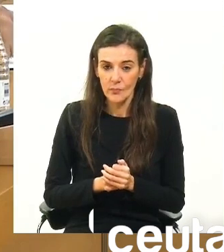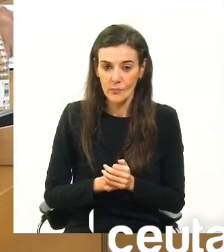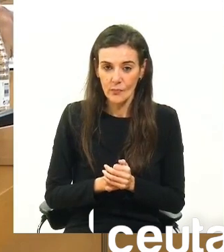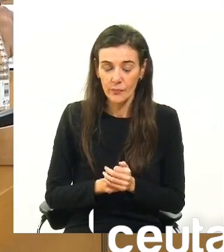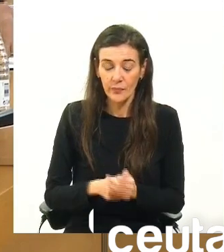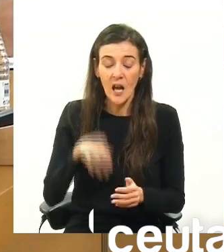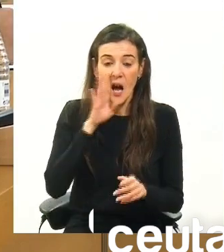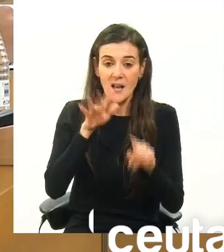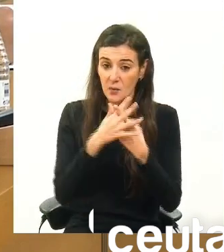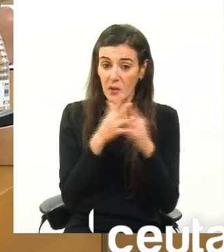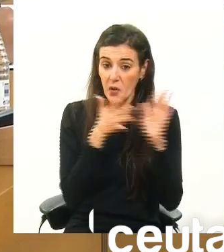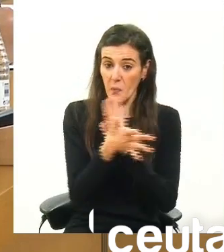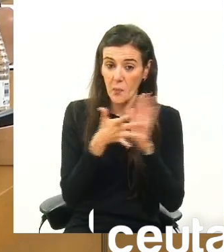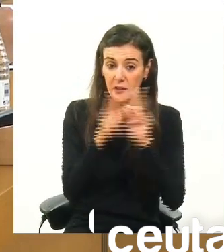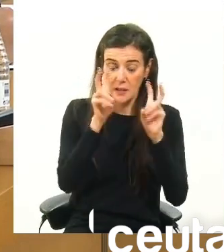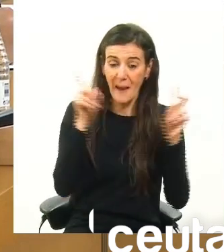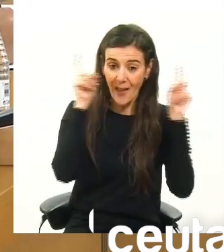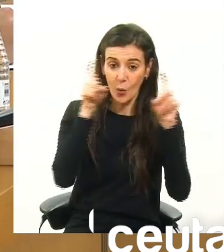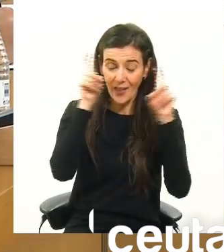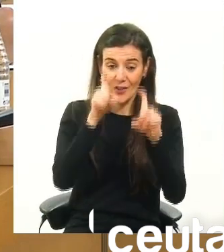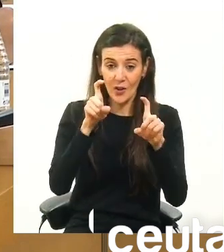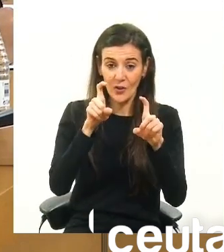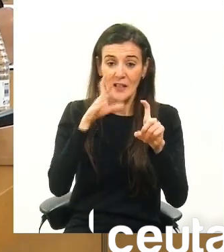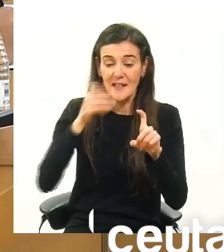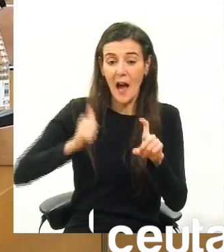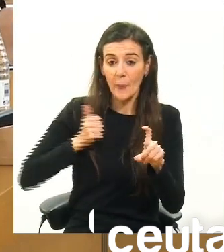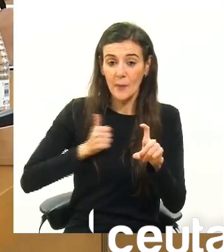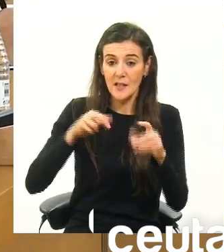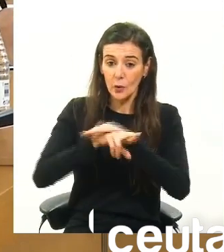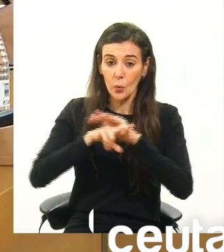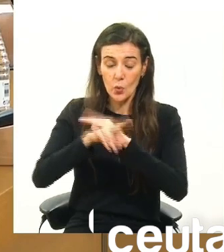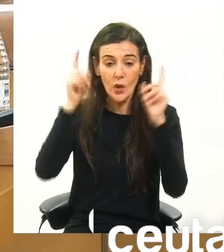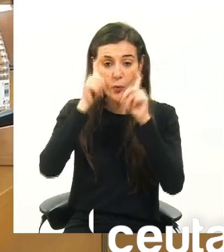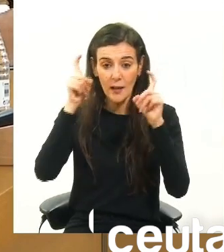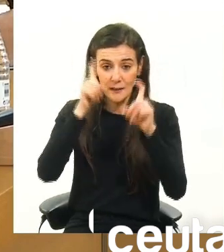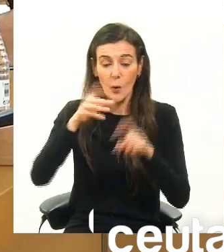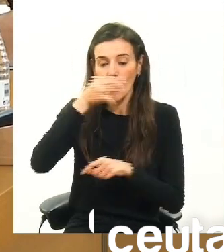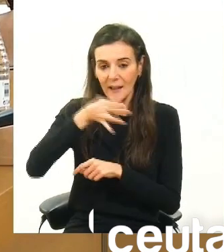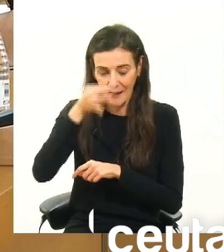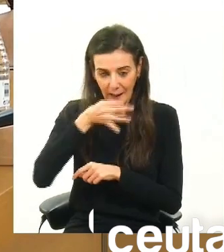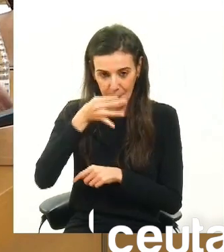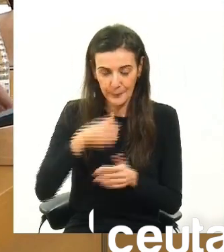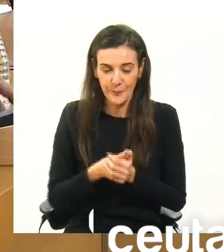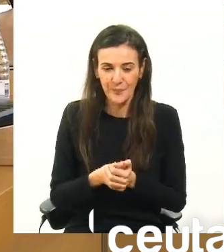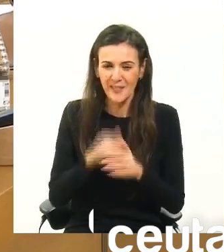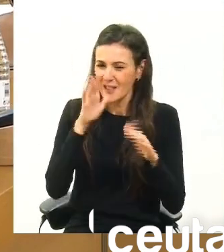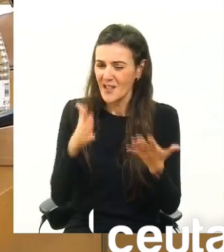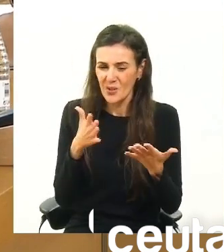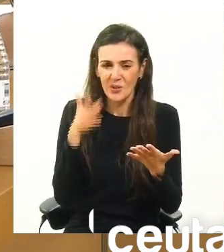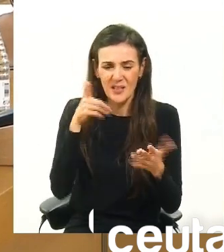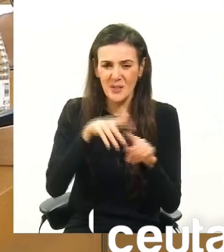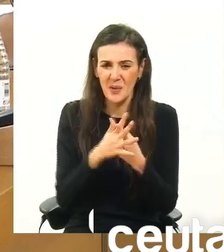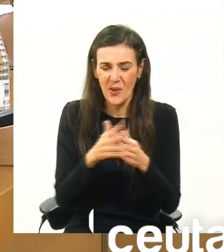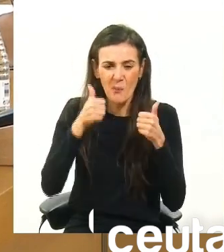Eso para hablar de educación y del aprovechamiento de los recursos educativos de las tardes. Esto, para empezar,